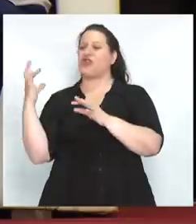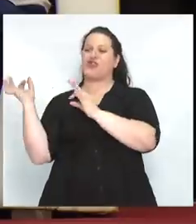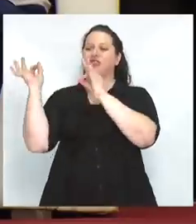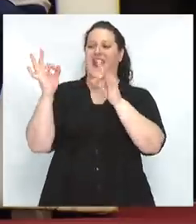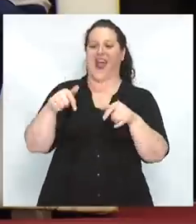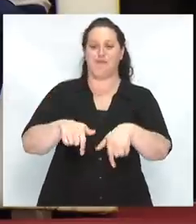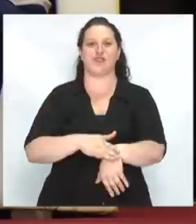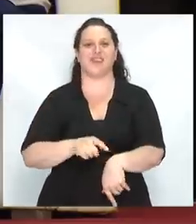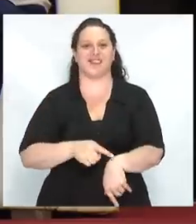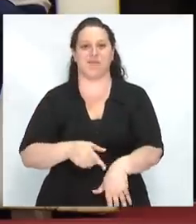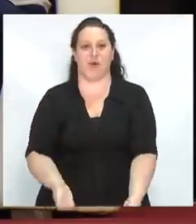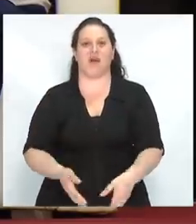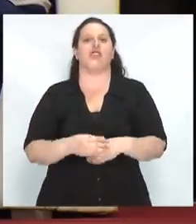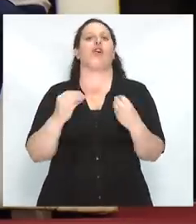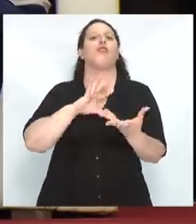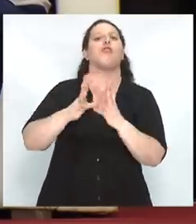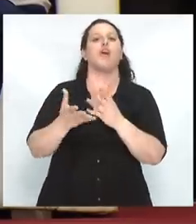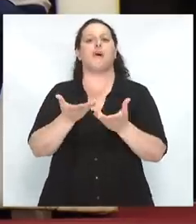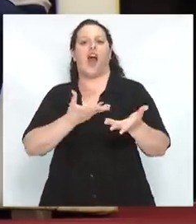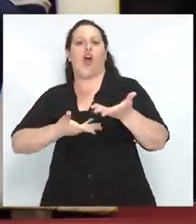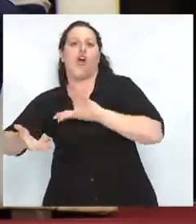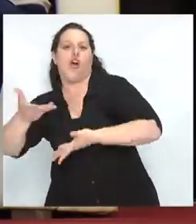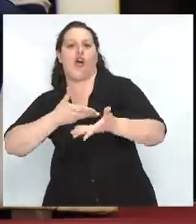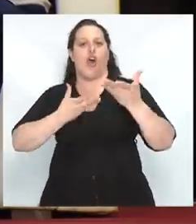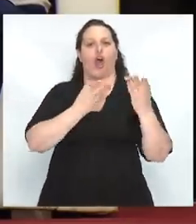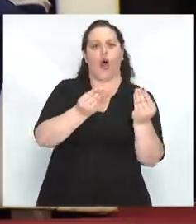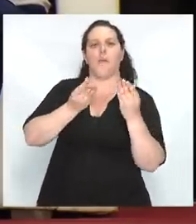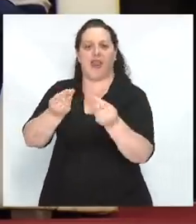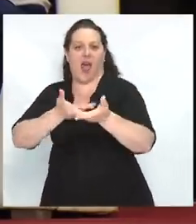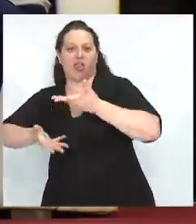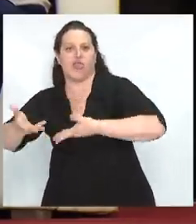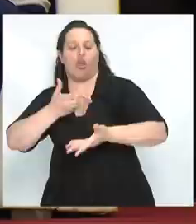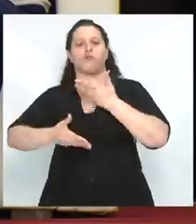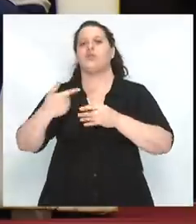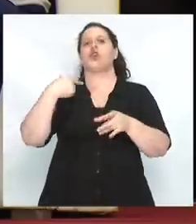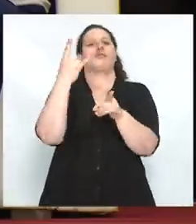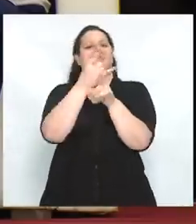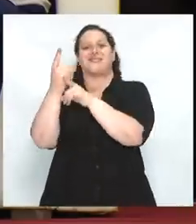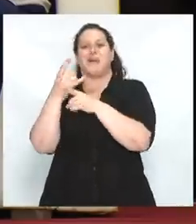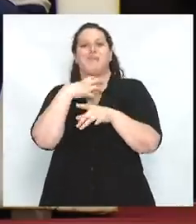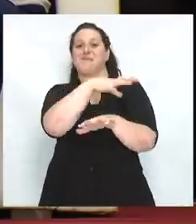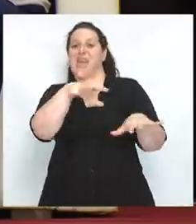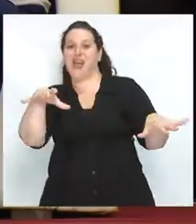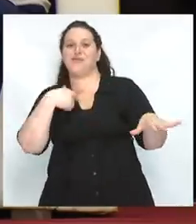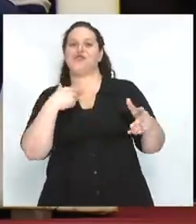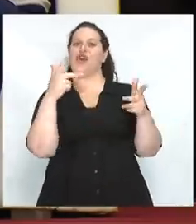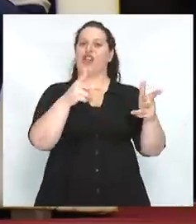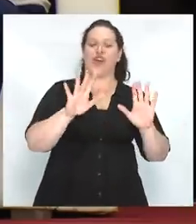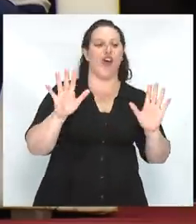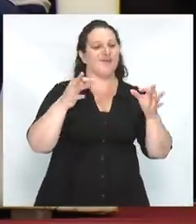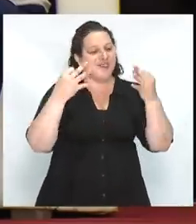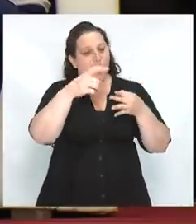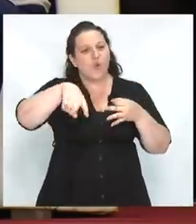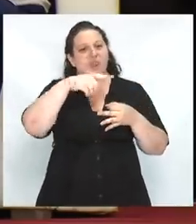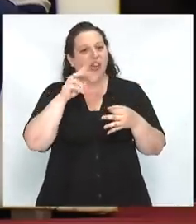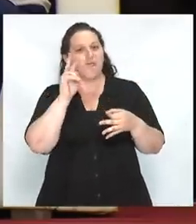El ser humano, yo siempre lo planteo, Álvaro, a mis alumnos, que habéis visto documentales del National Geographic, donde